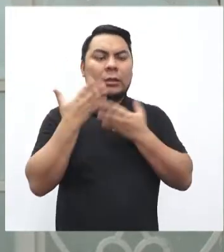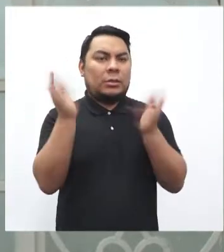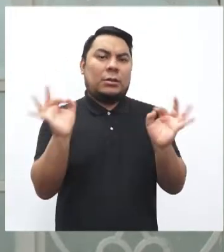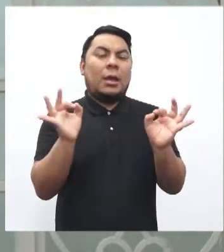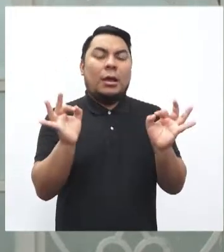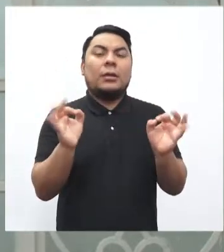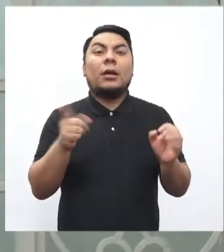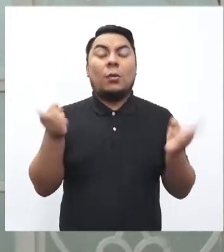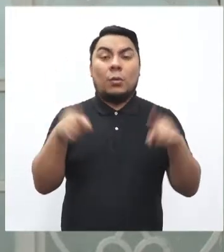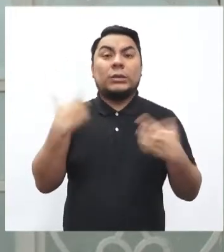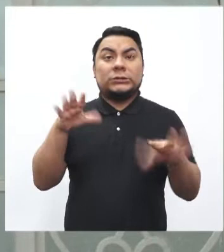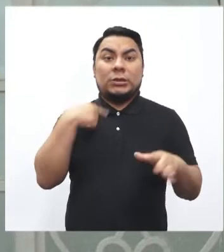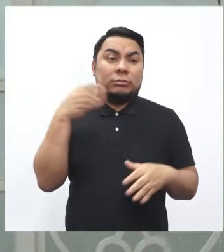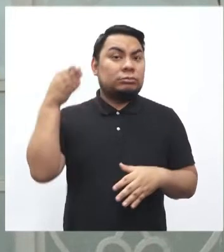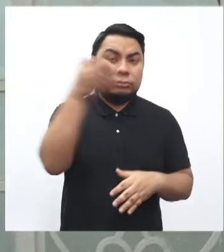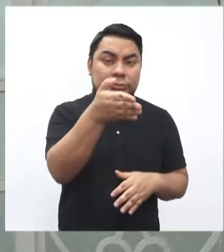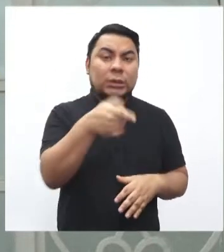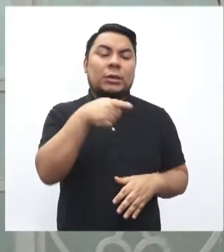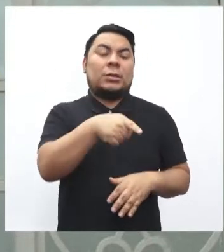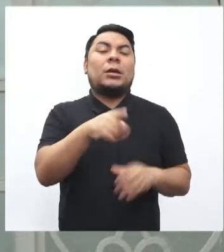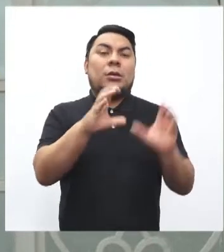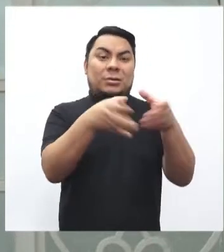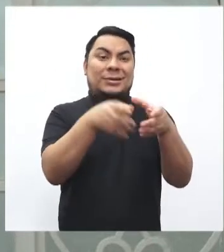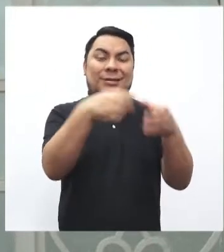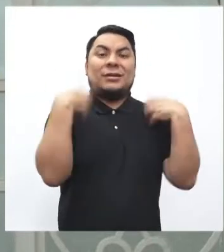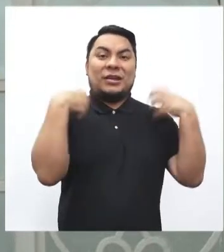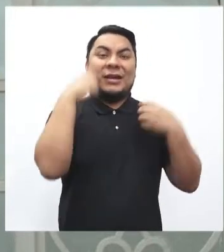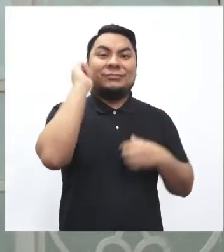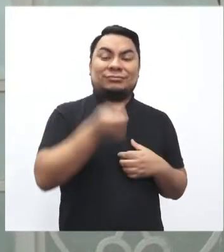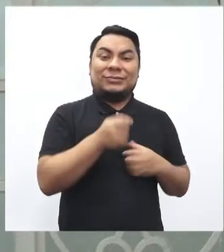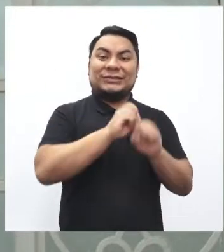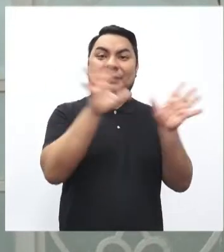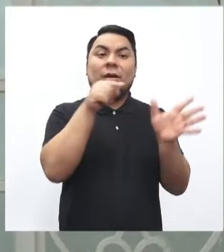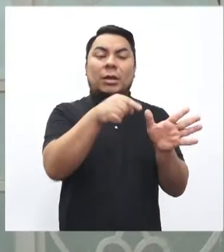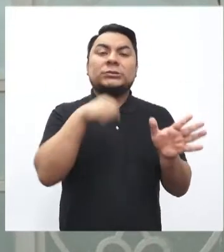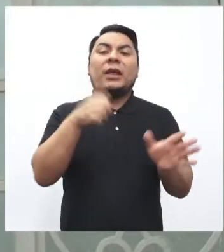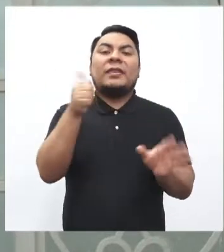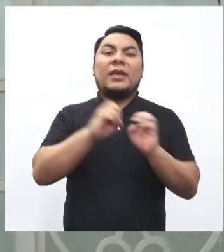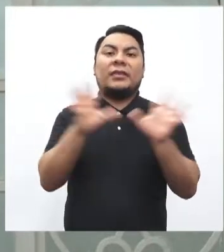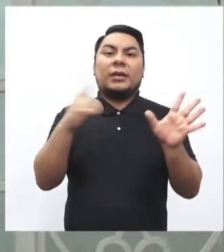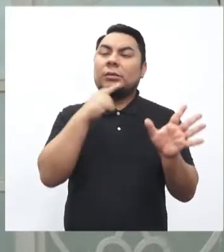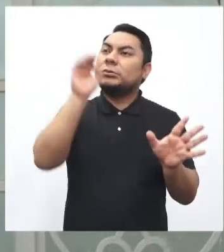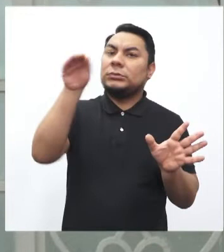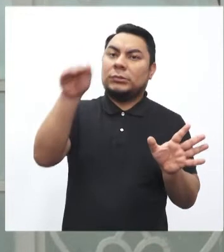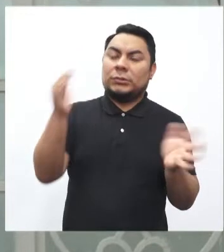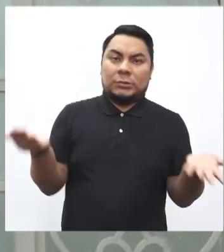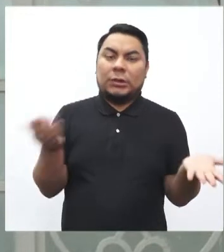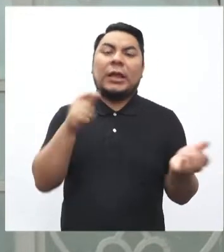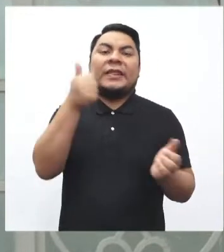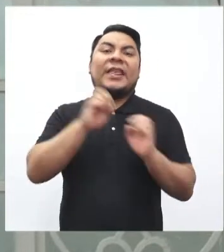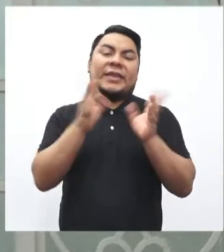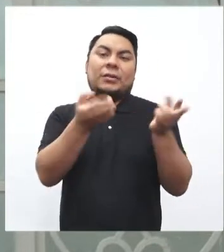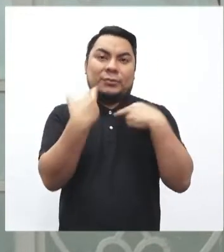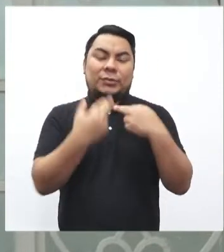Una vez que se presenta, el Tribunal tiene 10 días hábiles para pronunciarse sobre el fondo del asunto. Para